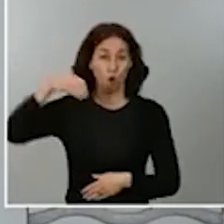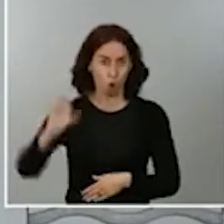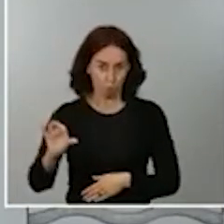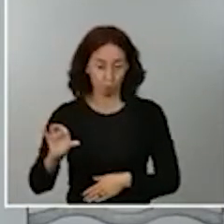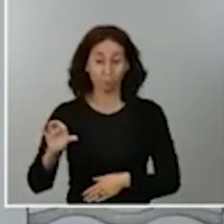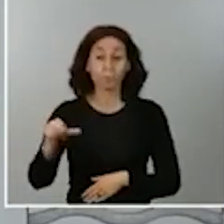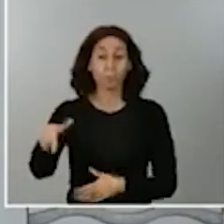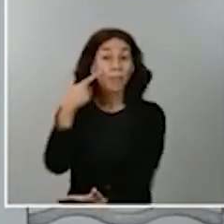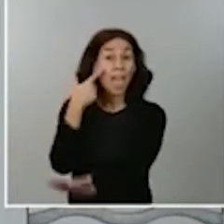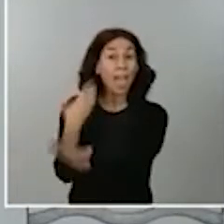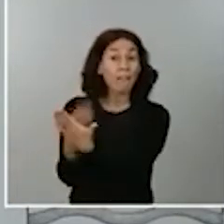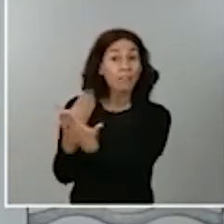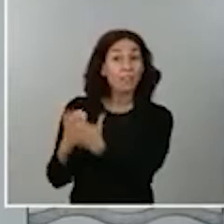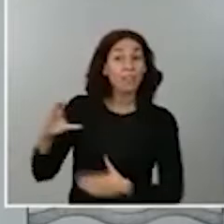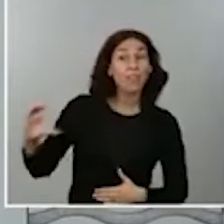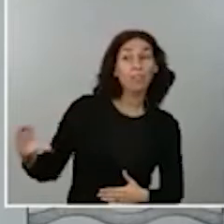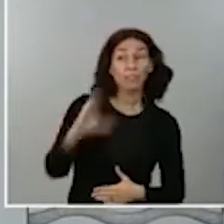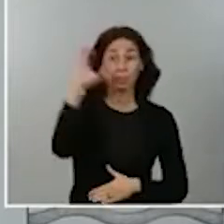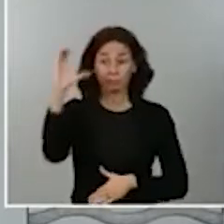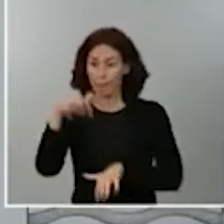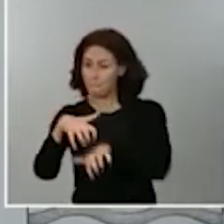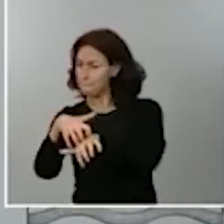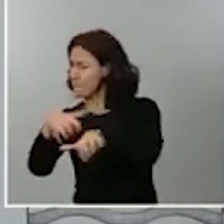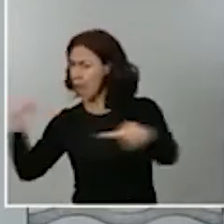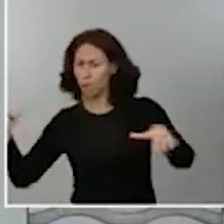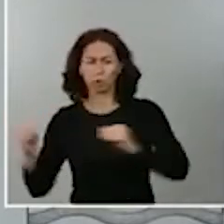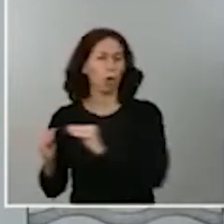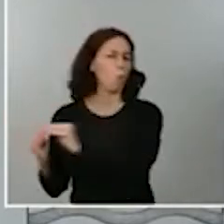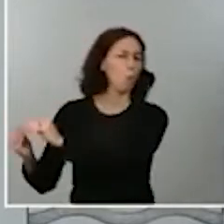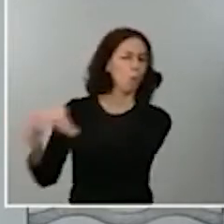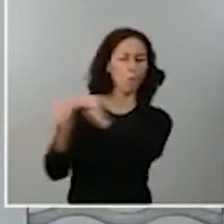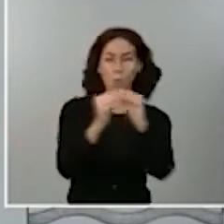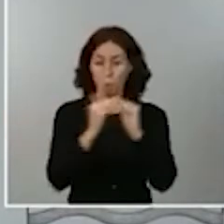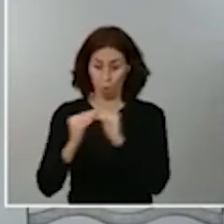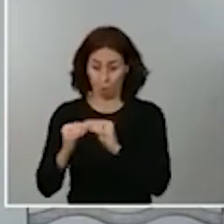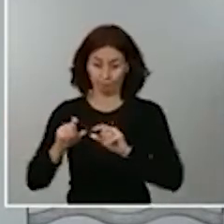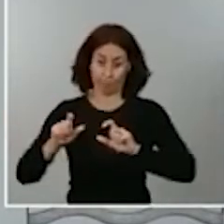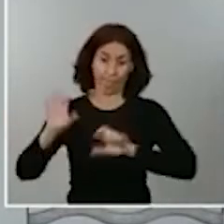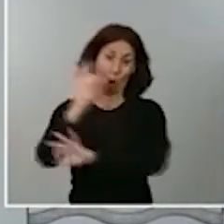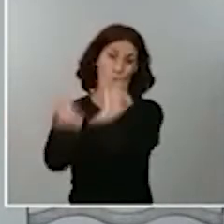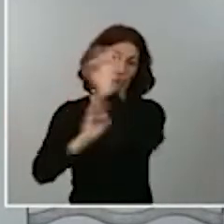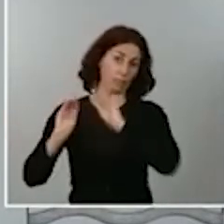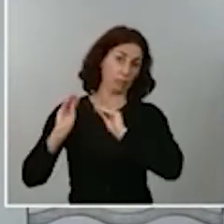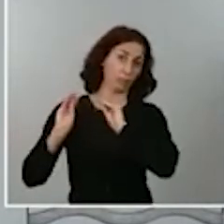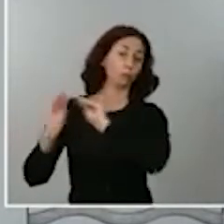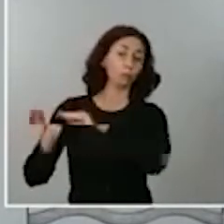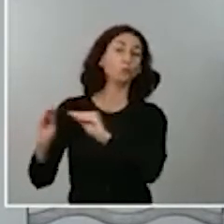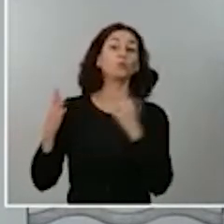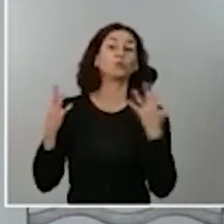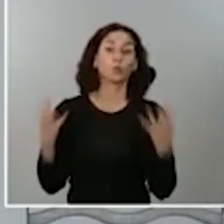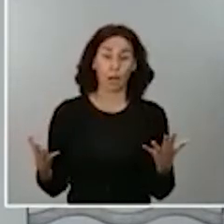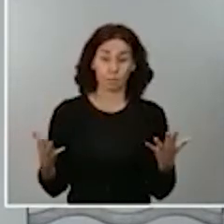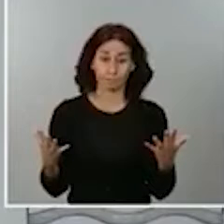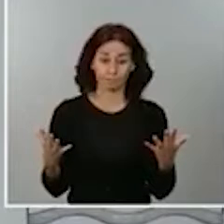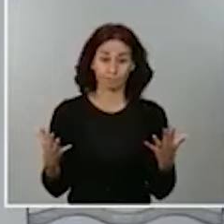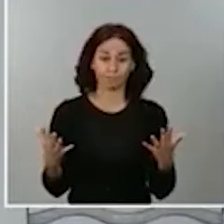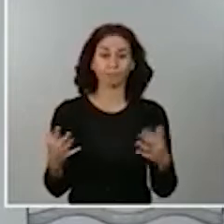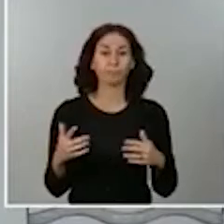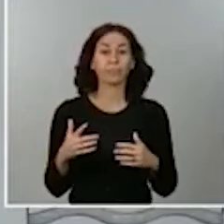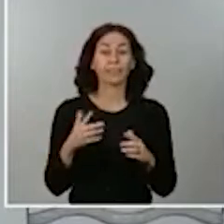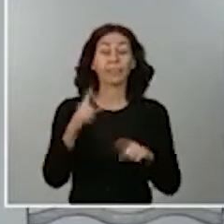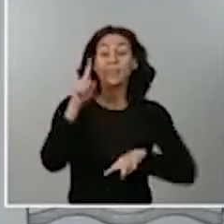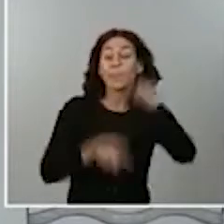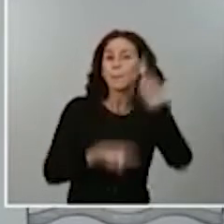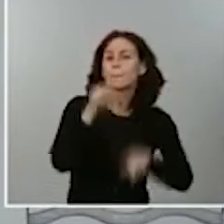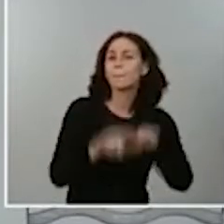mayoritariamente compartida y las recomendaciones de estas organizaciones son de que en ciertos supuestos hay que